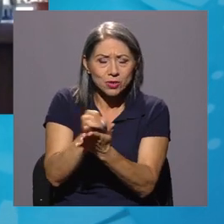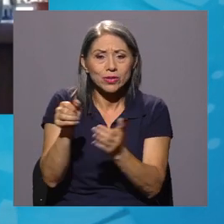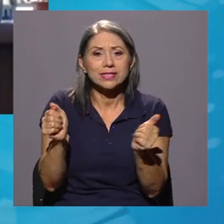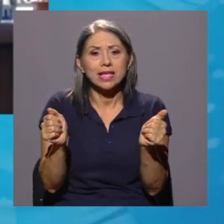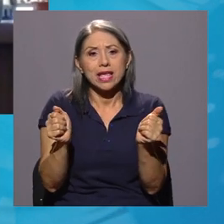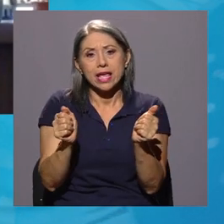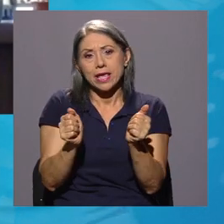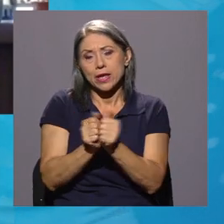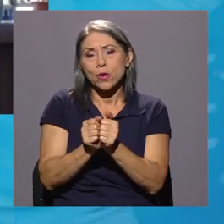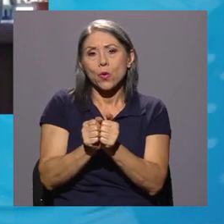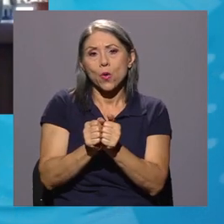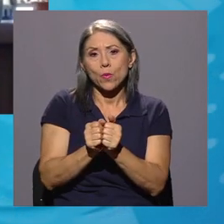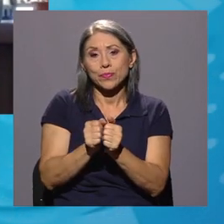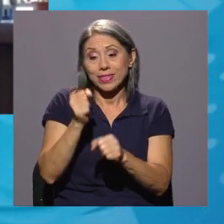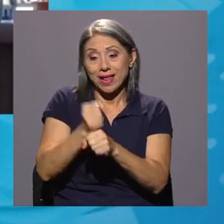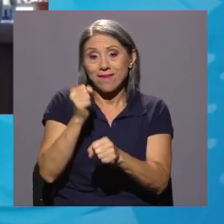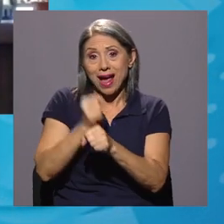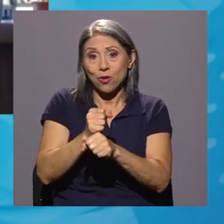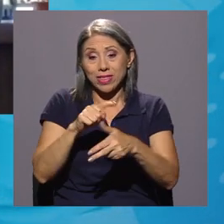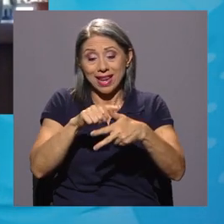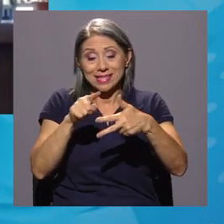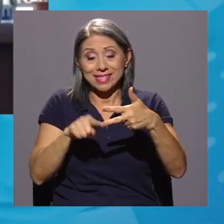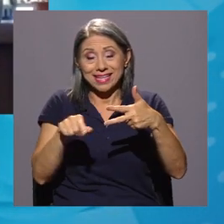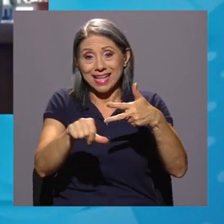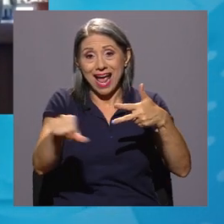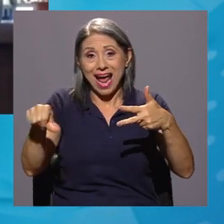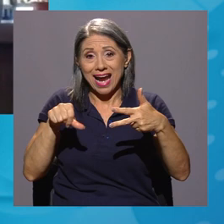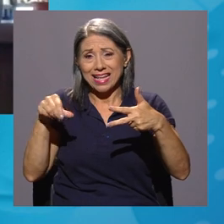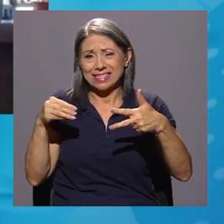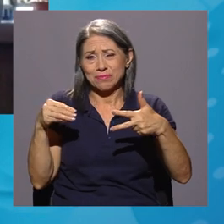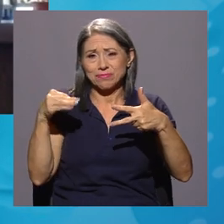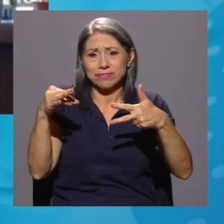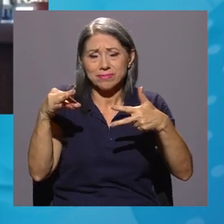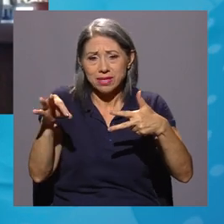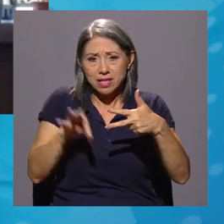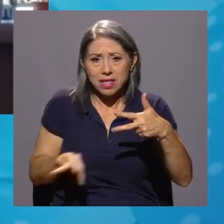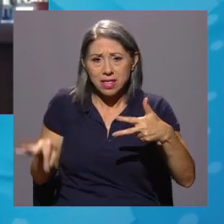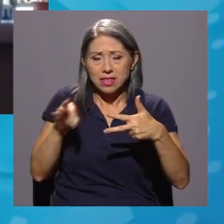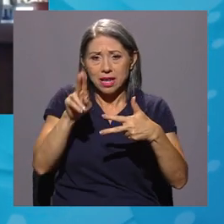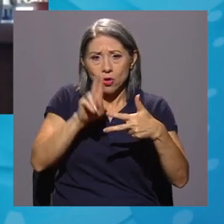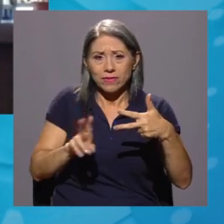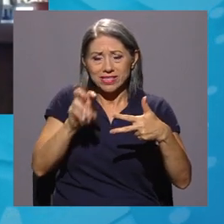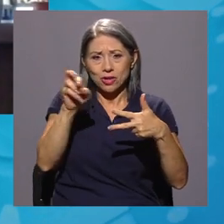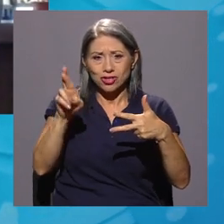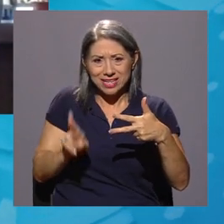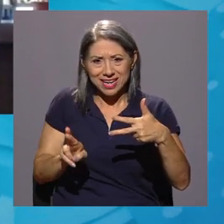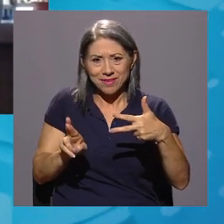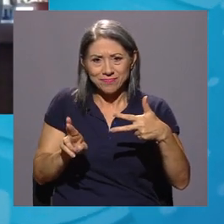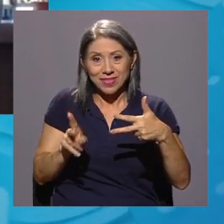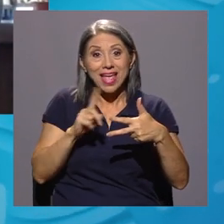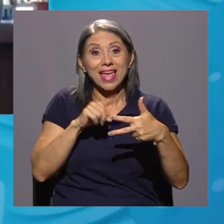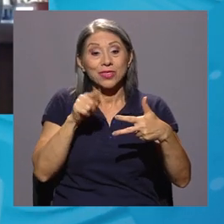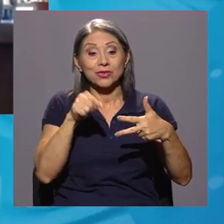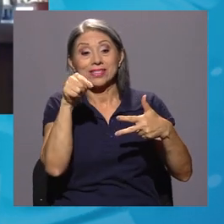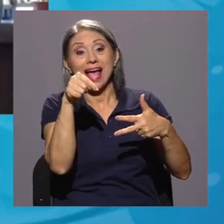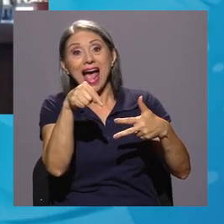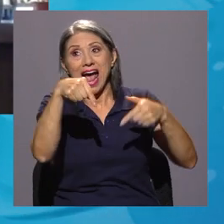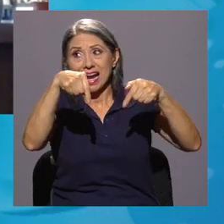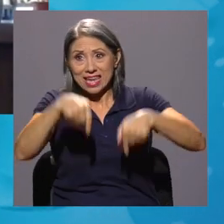las investigaciones y el trabajo que en las tres áreas sustantivas de la Universidad de Costa Rica se llevan a cabo. Así que